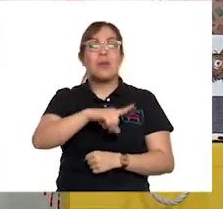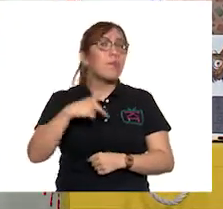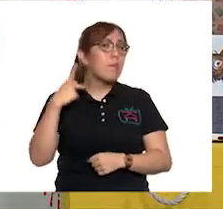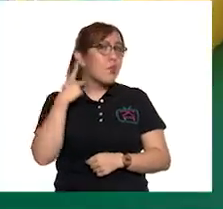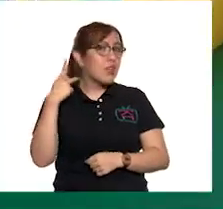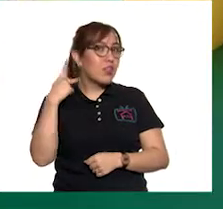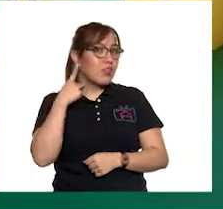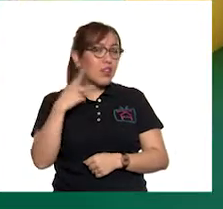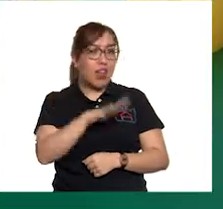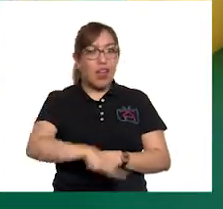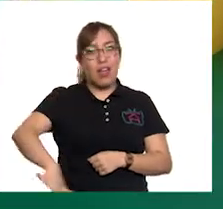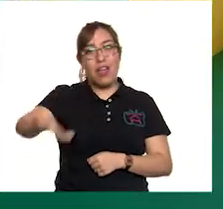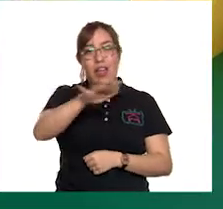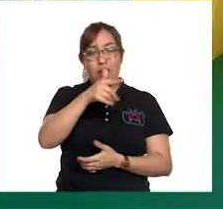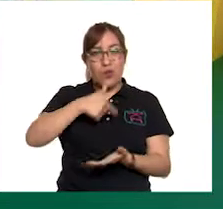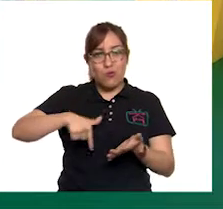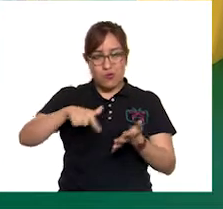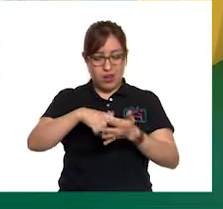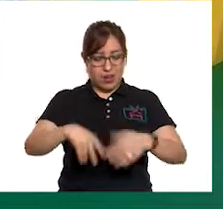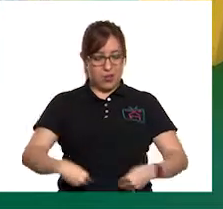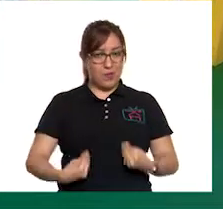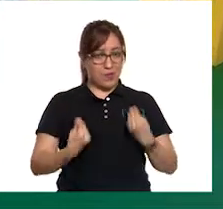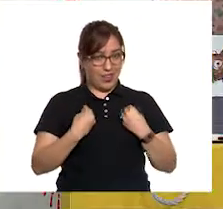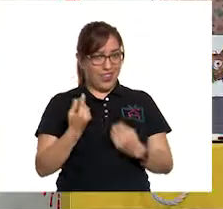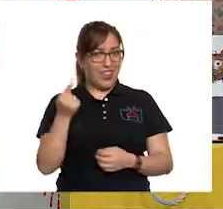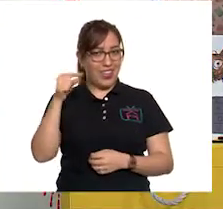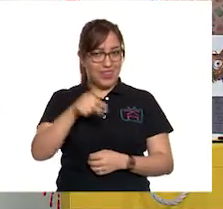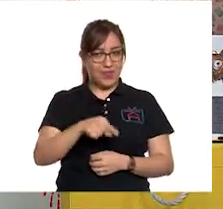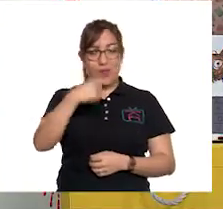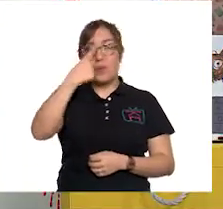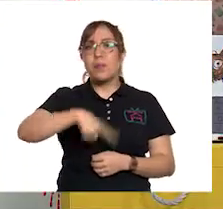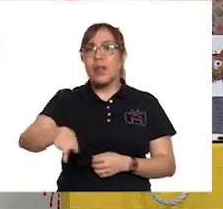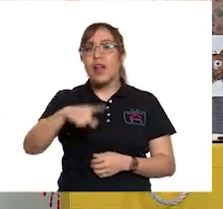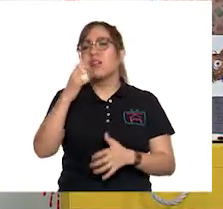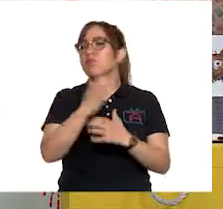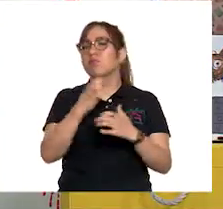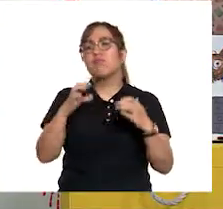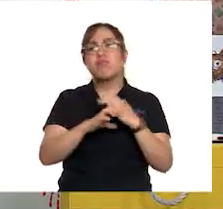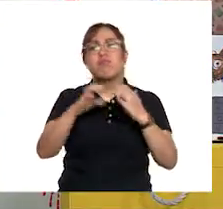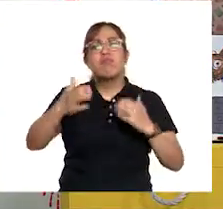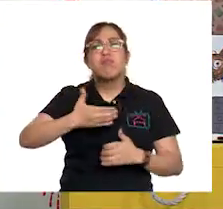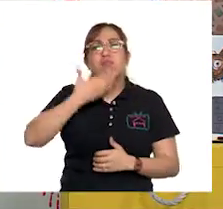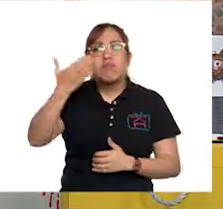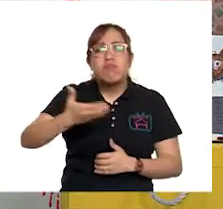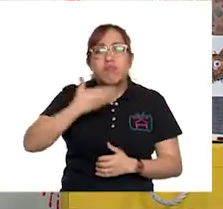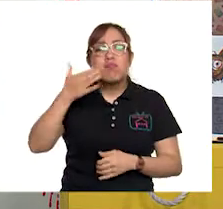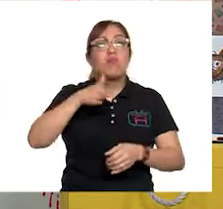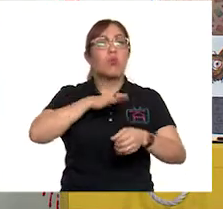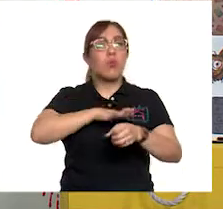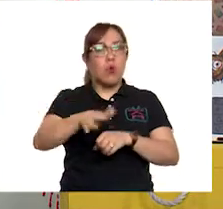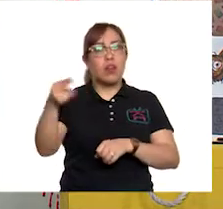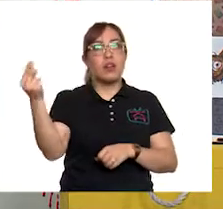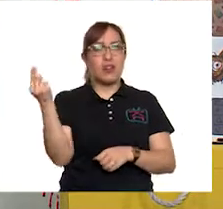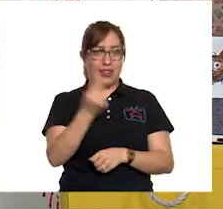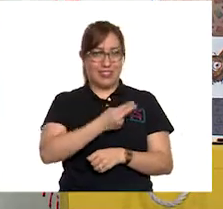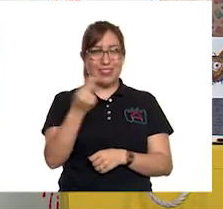donde vivimos. ¡Mmm! Y bueno, esto es para atender las necesidades comunes y nos vamos a dar cuenta de que esta organización es